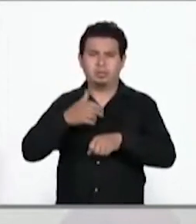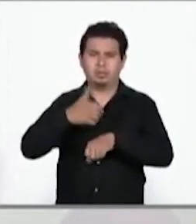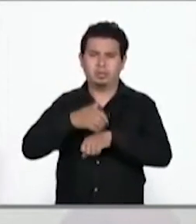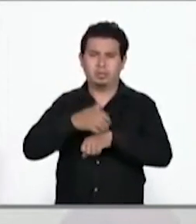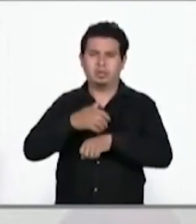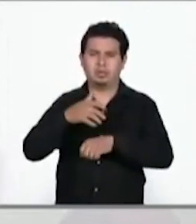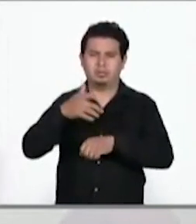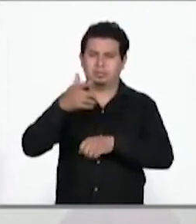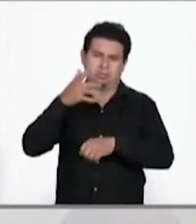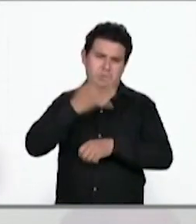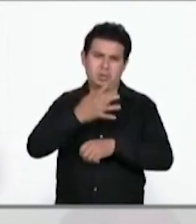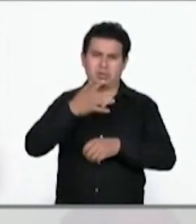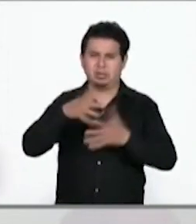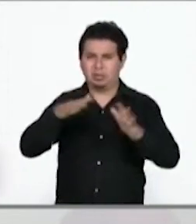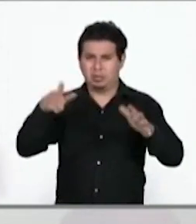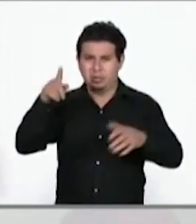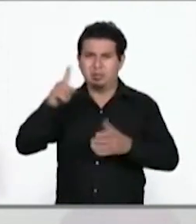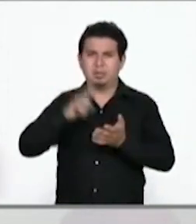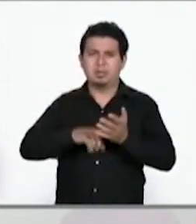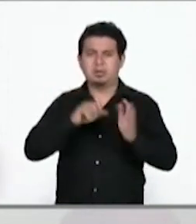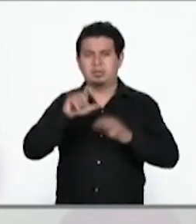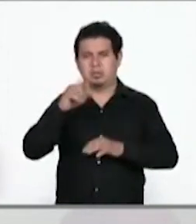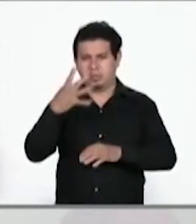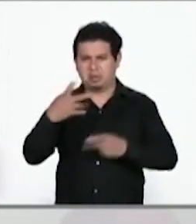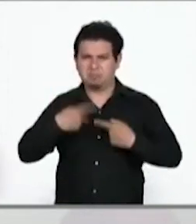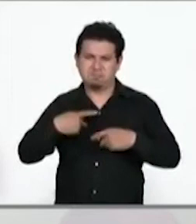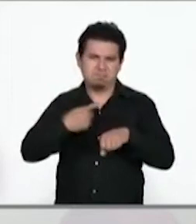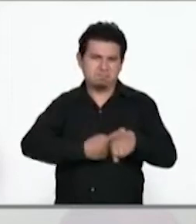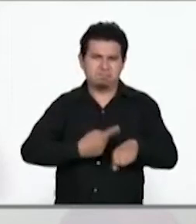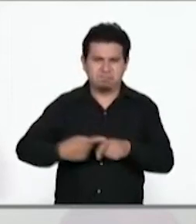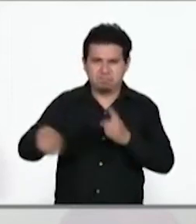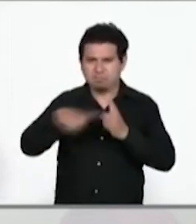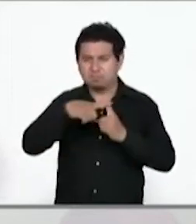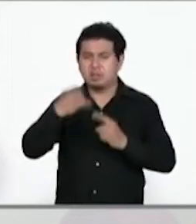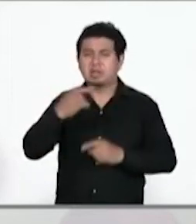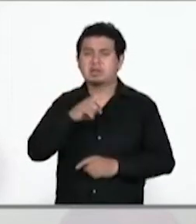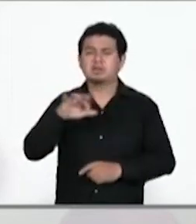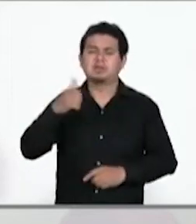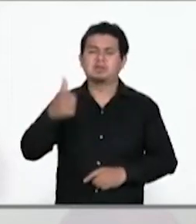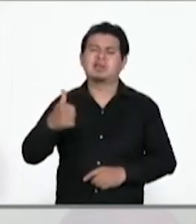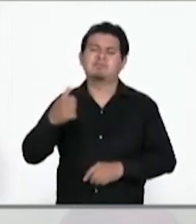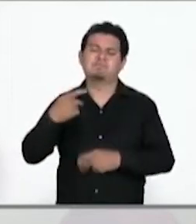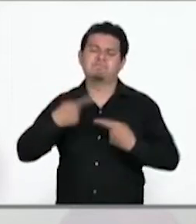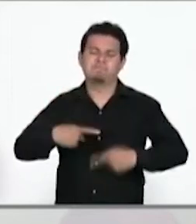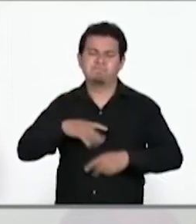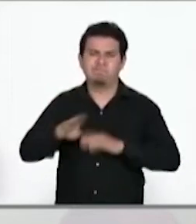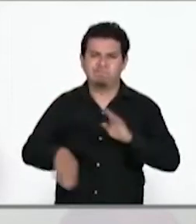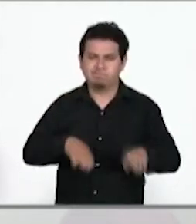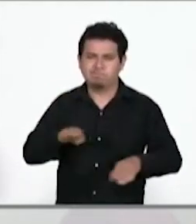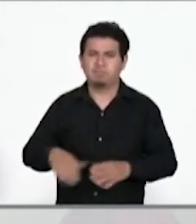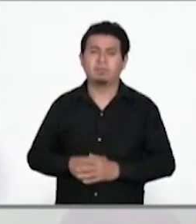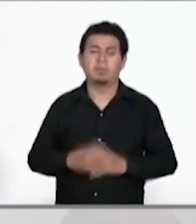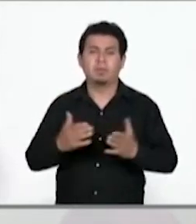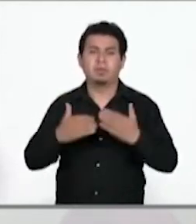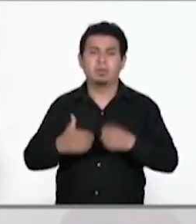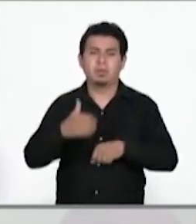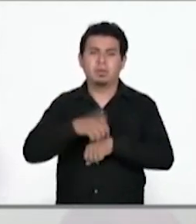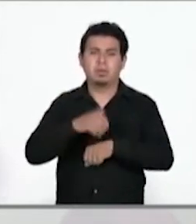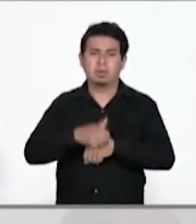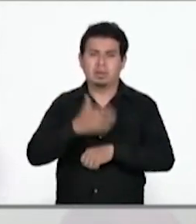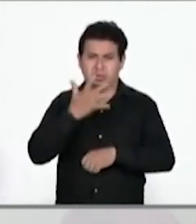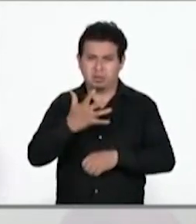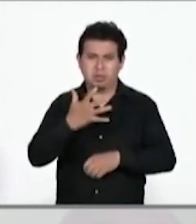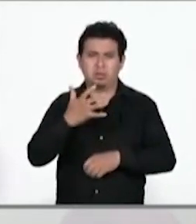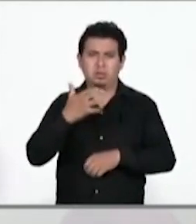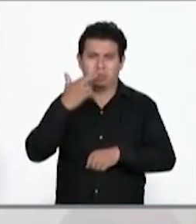región Costa, 1.624 casos confirmados y 156 defunciones. Para la jurisdicción sanitaria